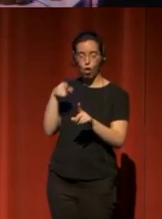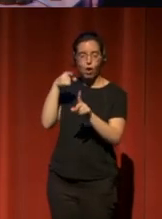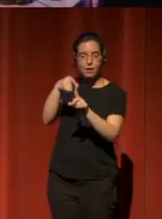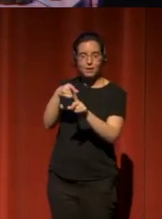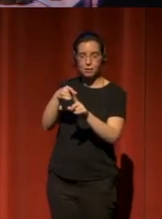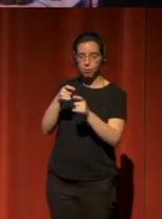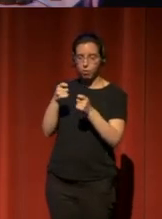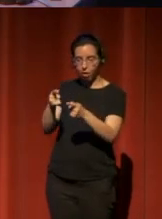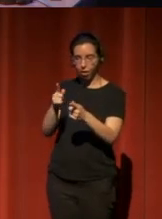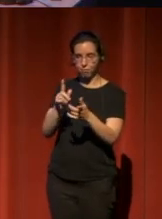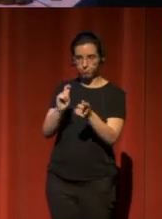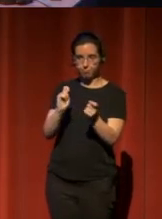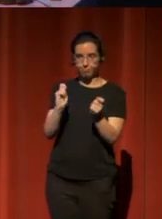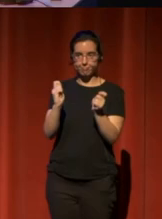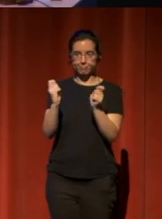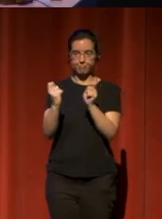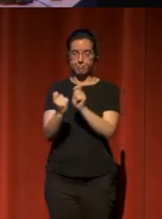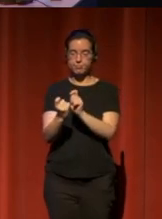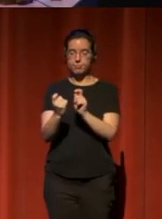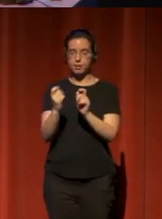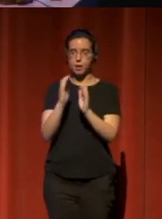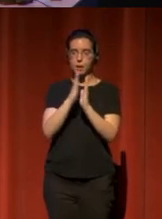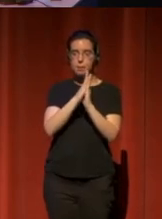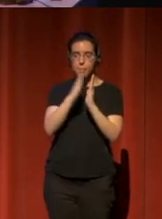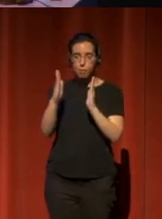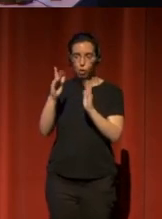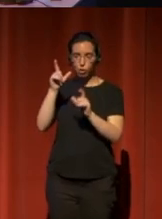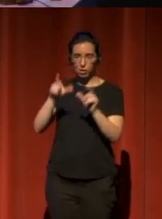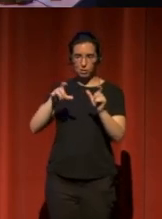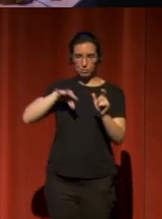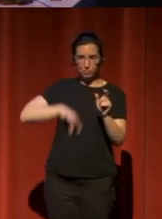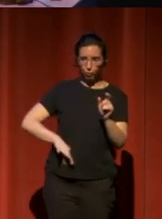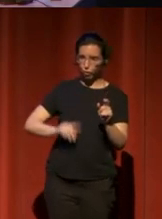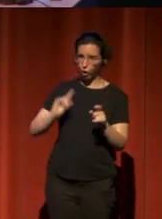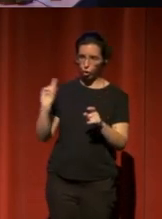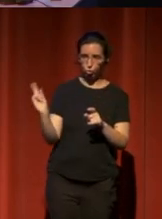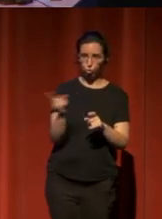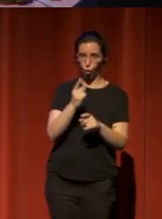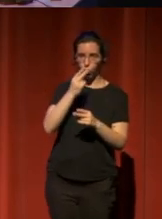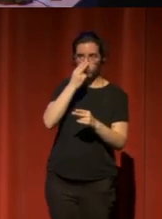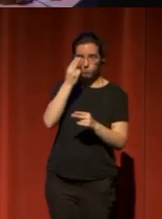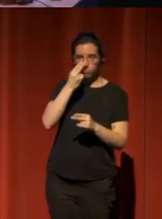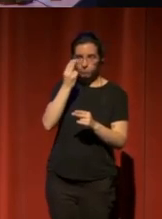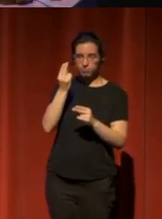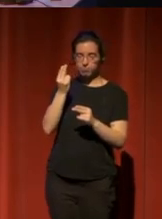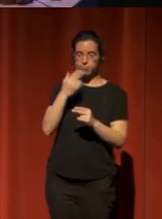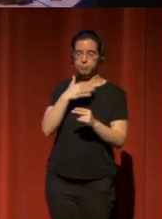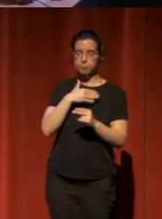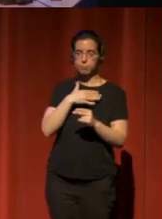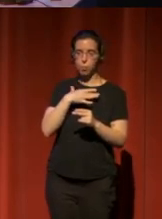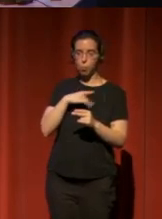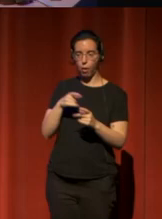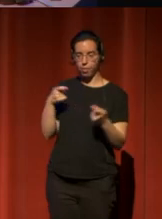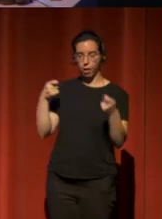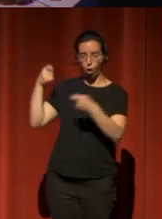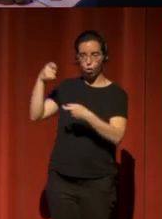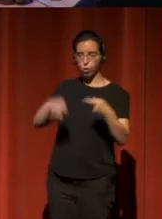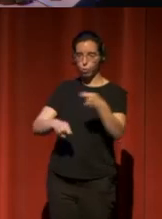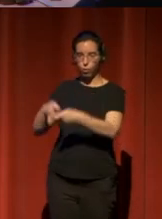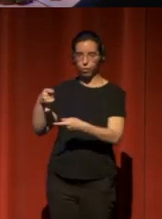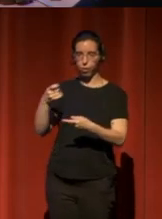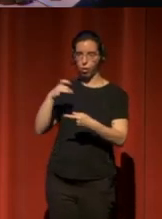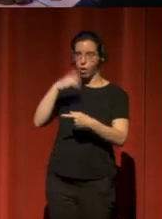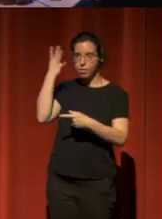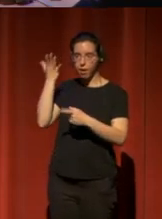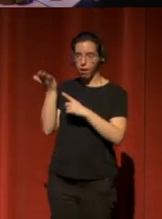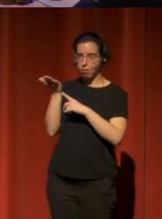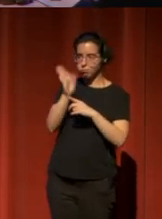en el que todas las bibliotecarias y todos los bibliotecarios interesados en ella podáis hacer vuestras contribuciones, plantear ideas